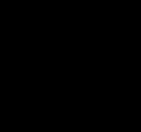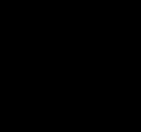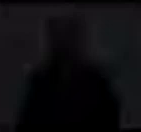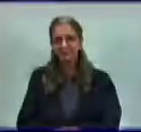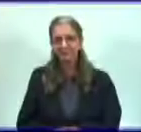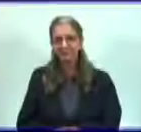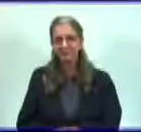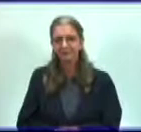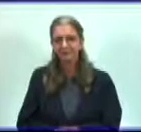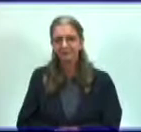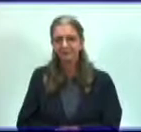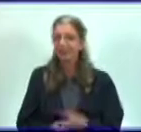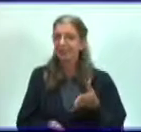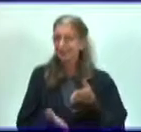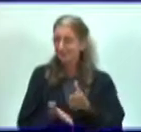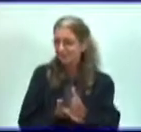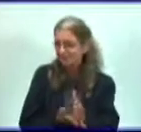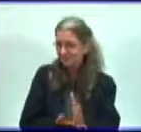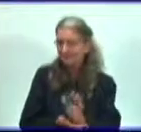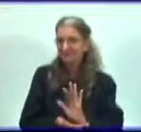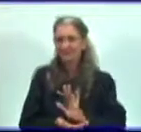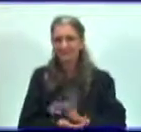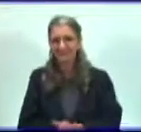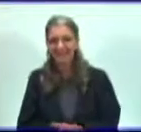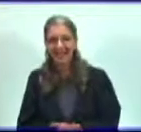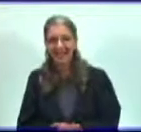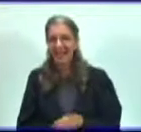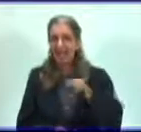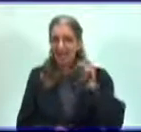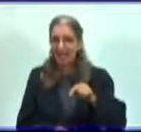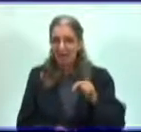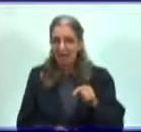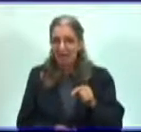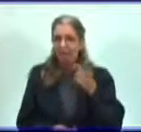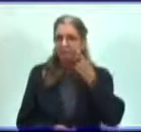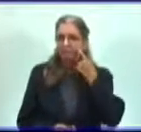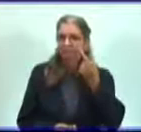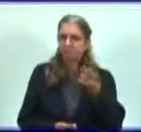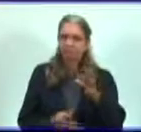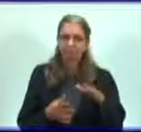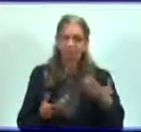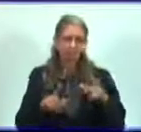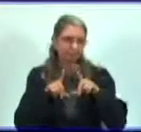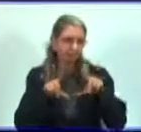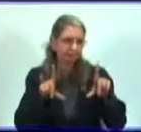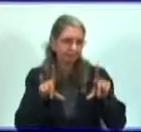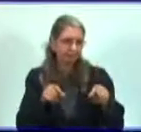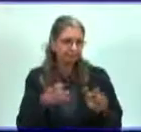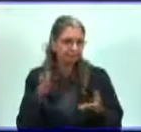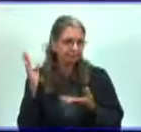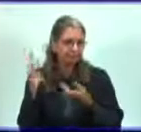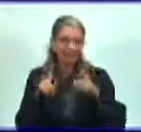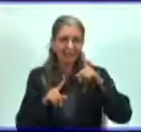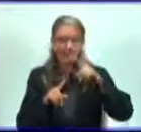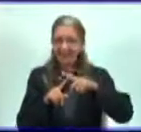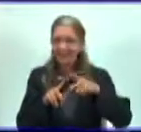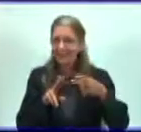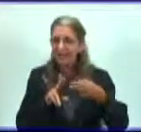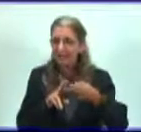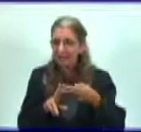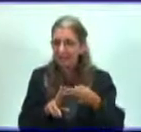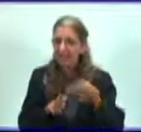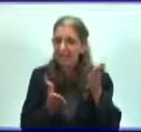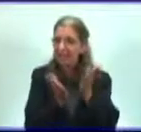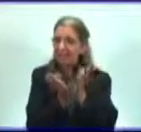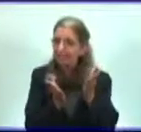Bien, contigo. Continuamos. Aquí aparece en pantalla una temática que va a ser objeto de